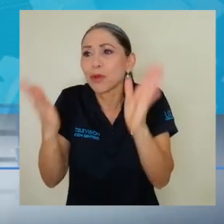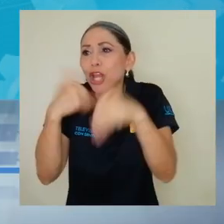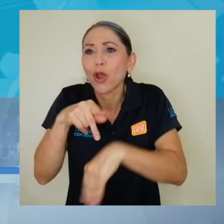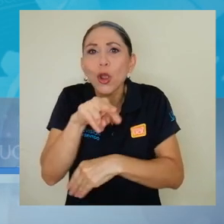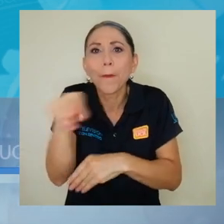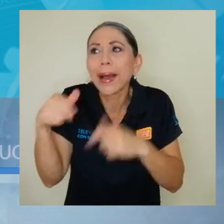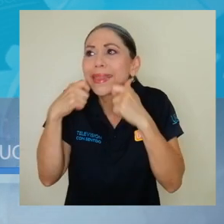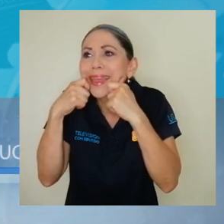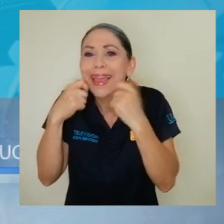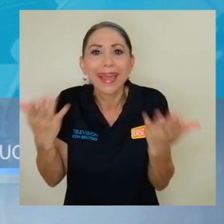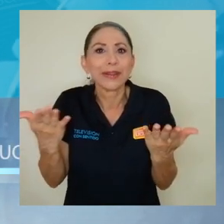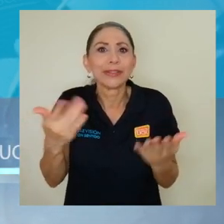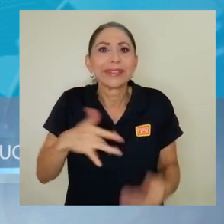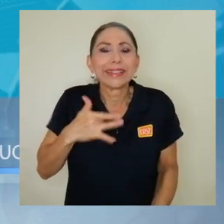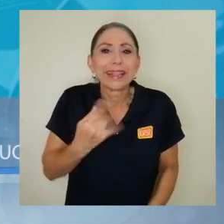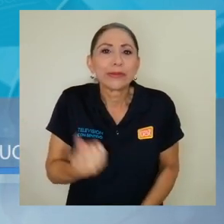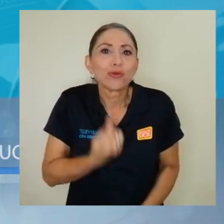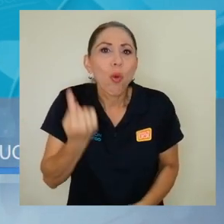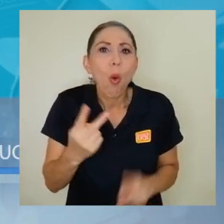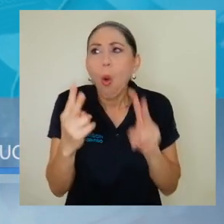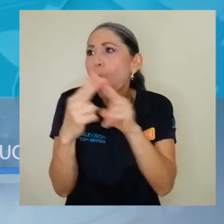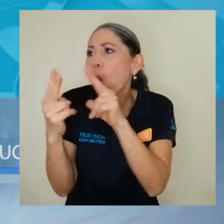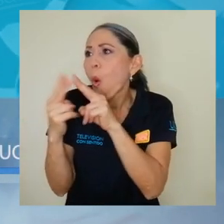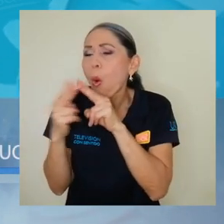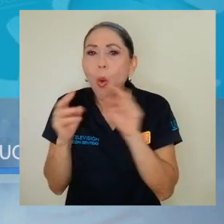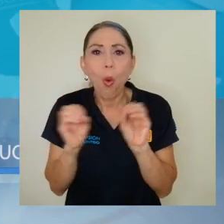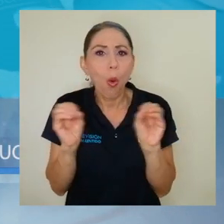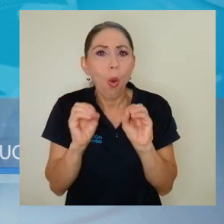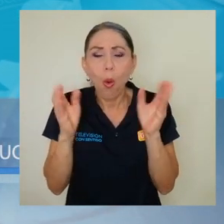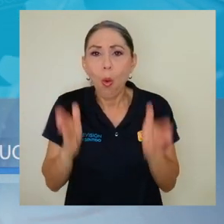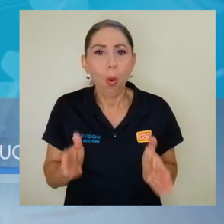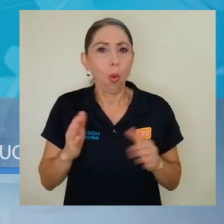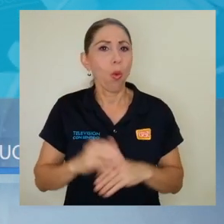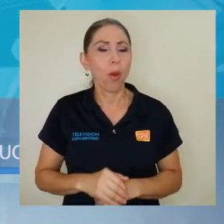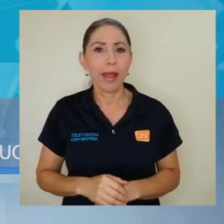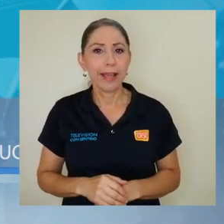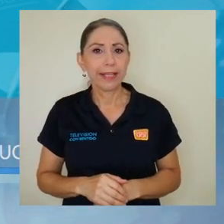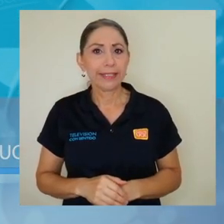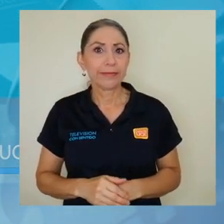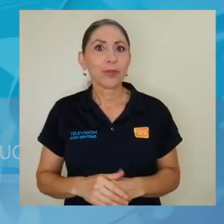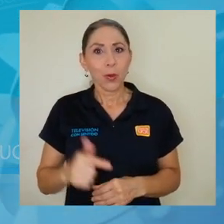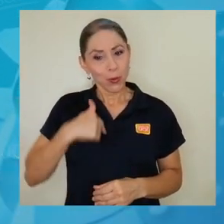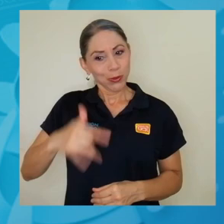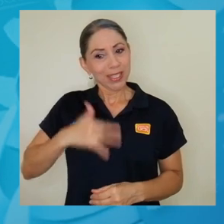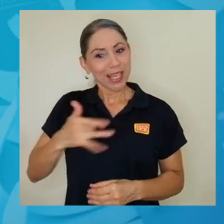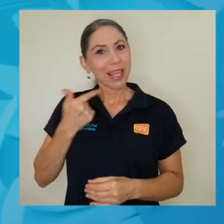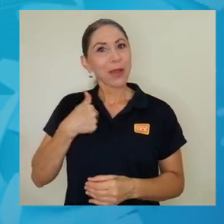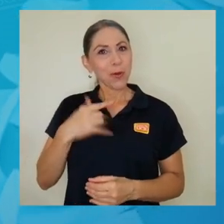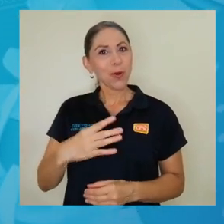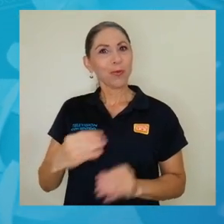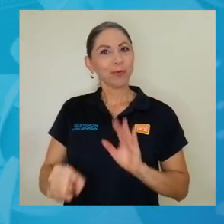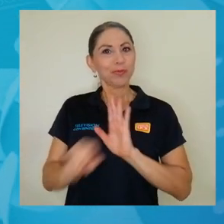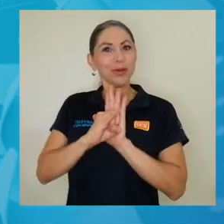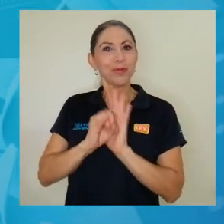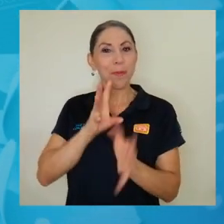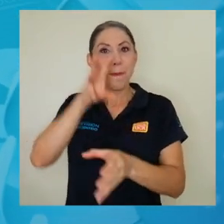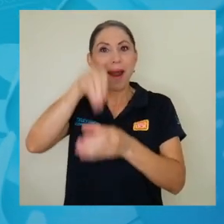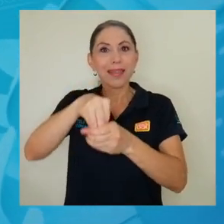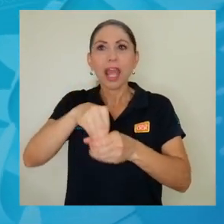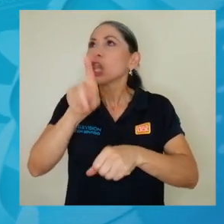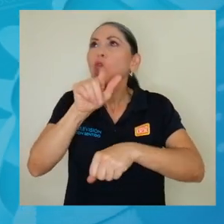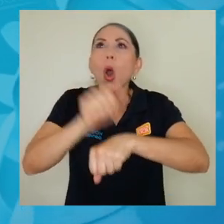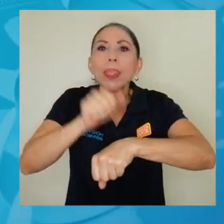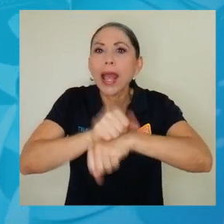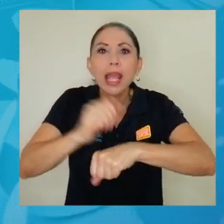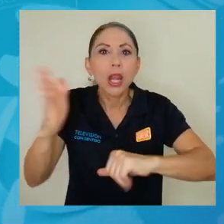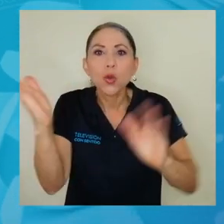tienen a otros compañeros a la par, que no están solas, o porque no conocen a nadie, parte de algo, digamos, parte de algo que no es tangible